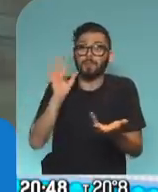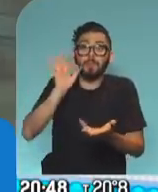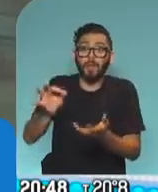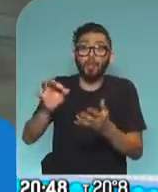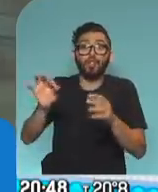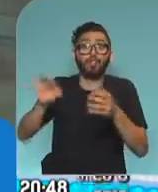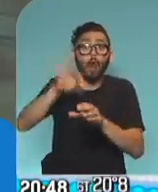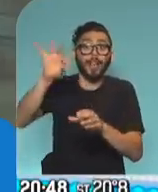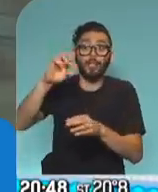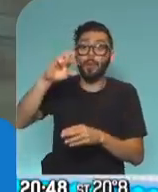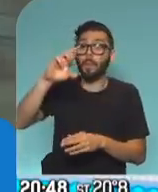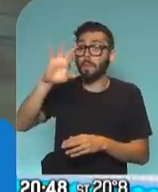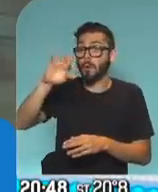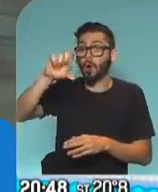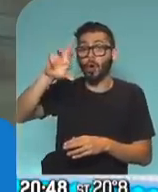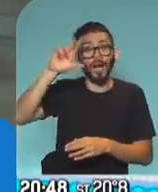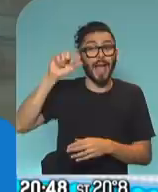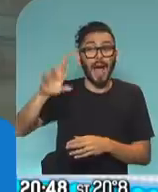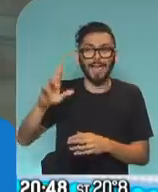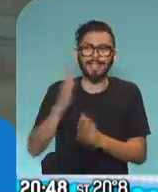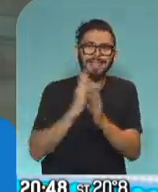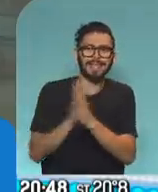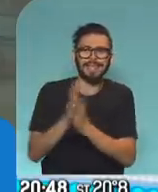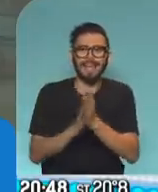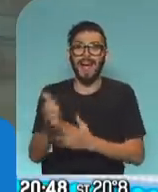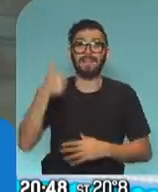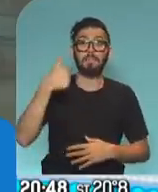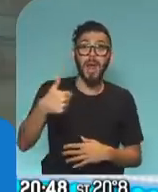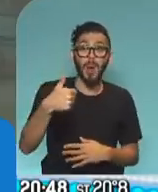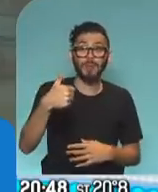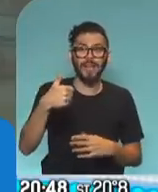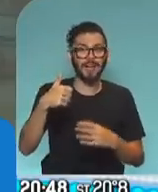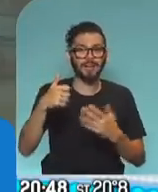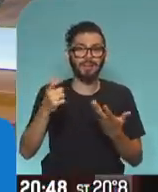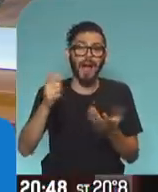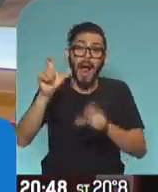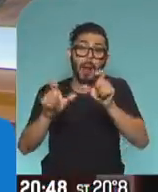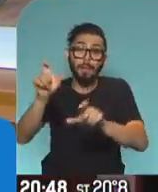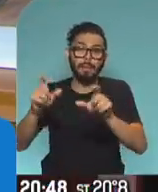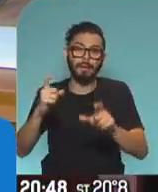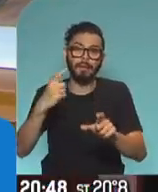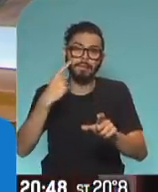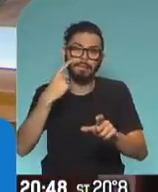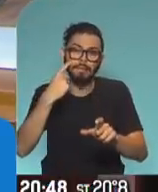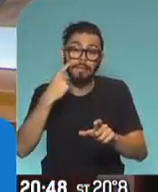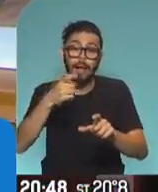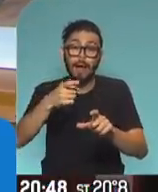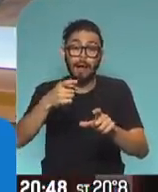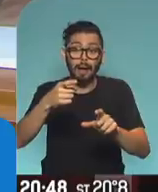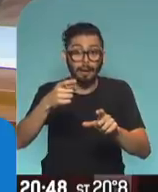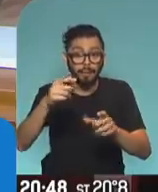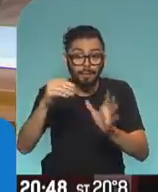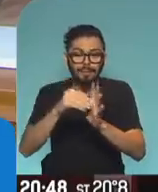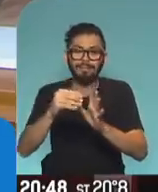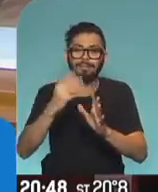Procrear te pones contento, escribís o pones un me gusta en una publicación, pareciera ser que del otro lado hay gente atenta, que cuando haces eso, después te dice que tenés